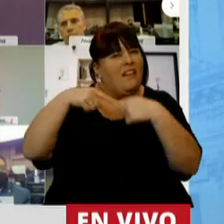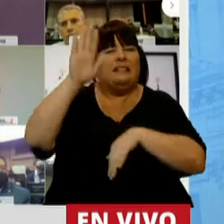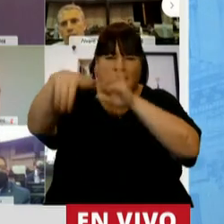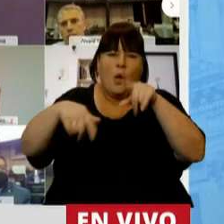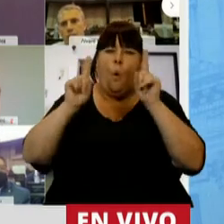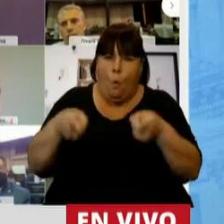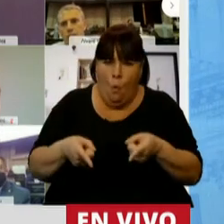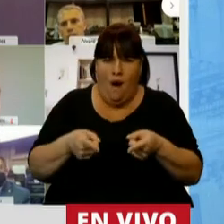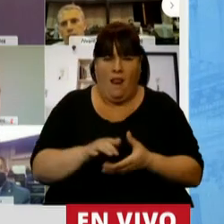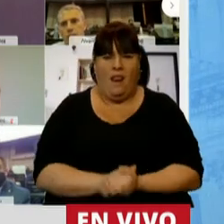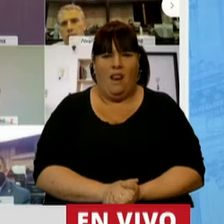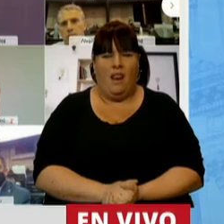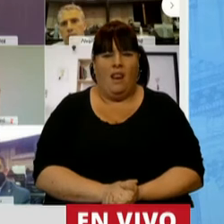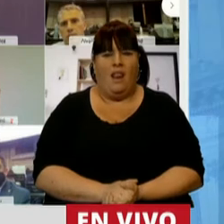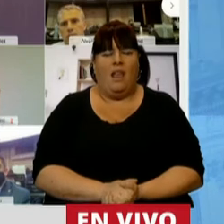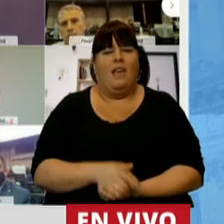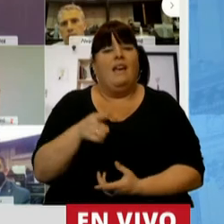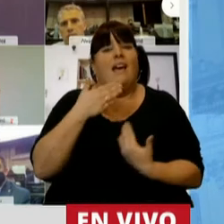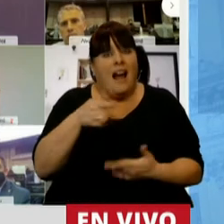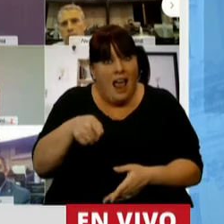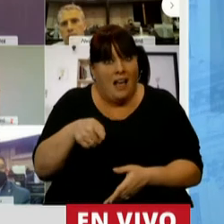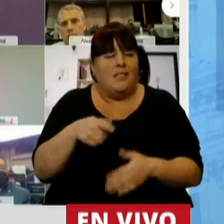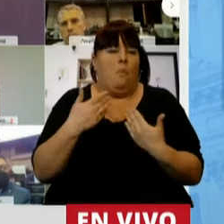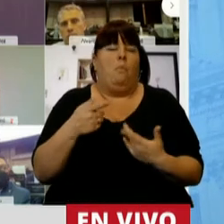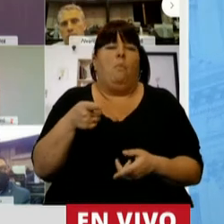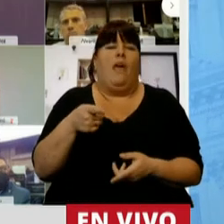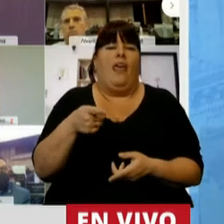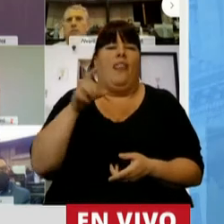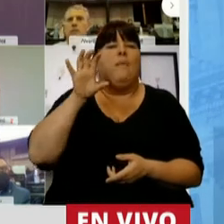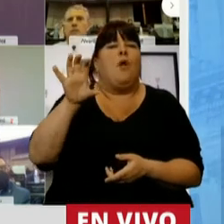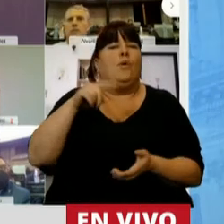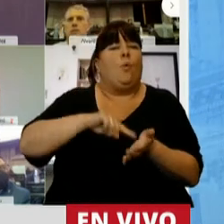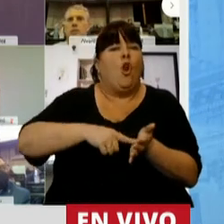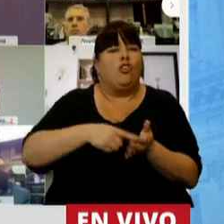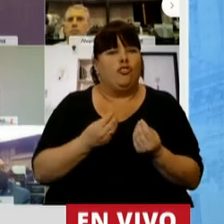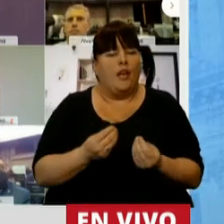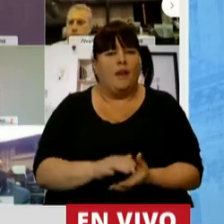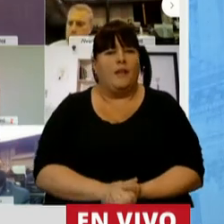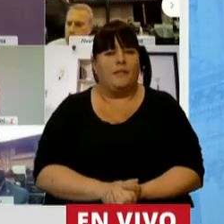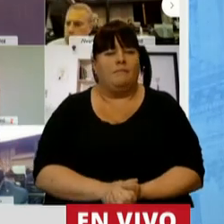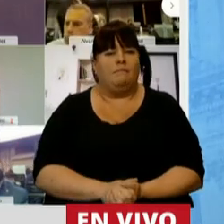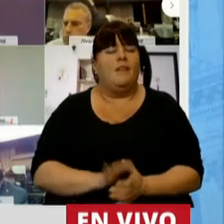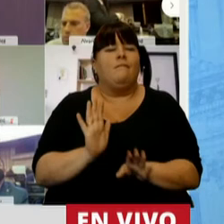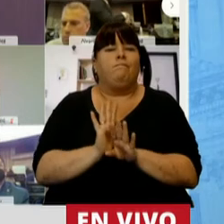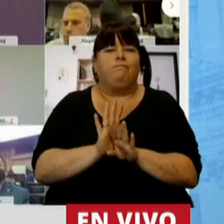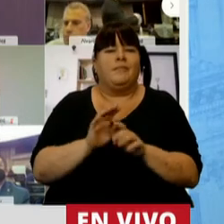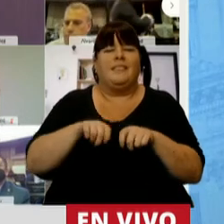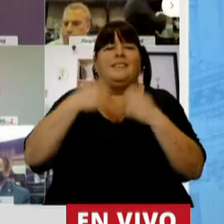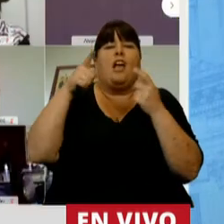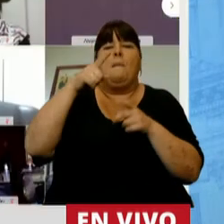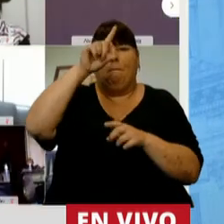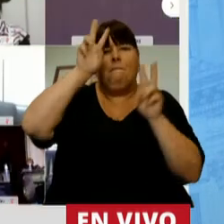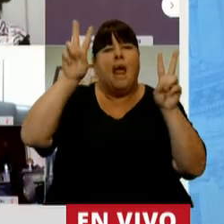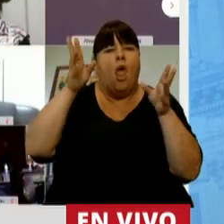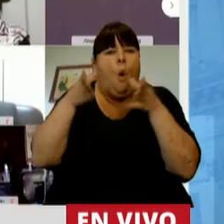distinto. Lo que le permitió, puntualmente en la provincia de Buenos Aires, romper el estatus quo del